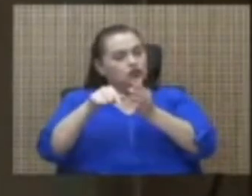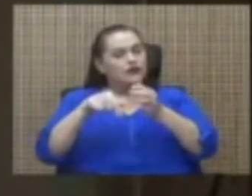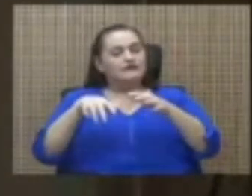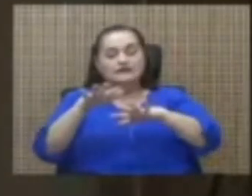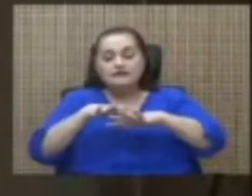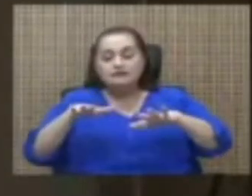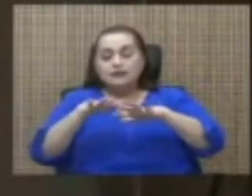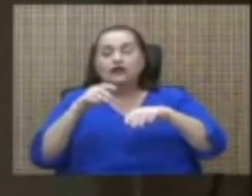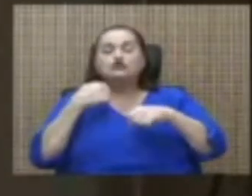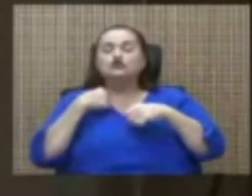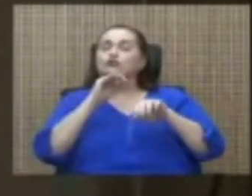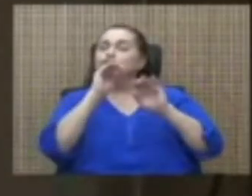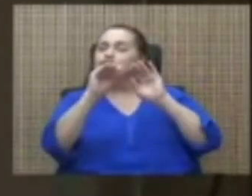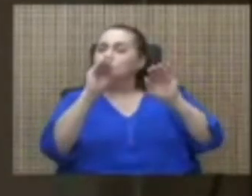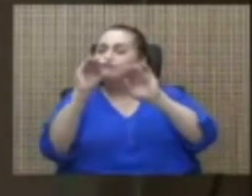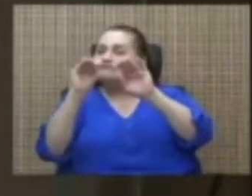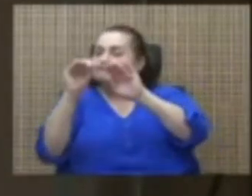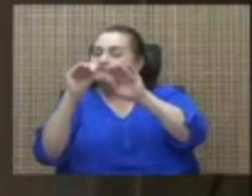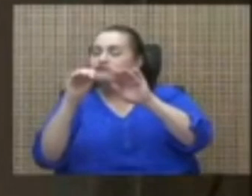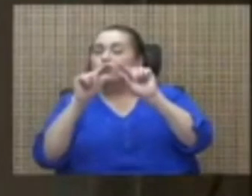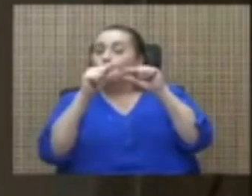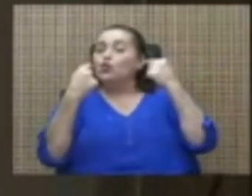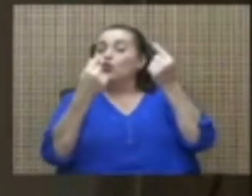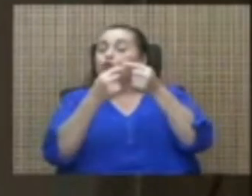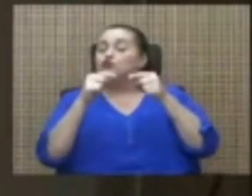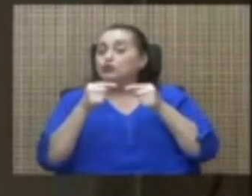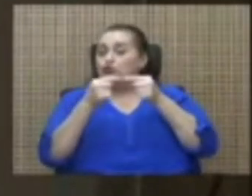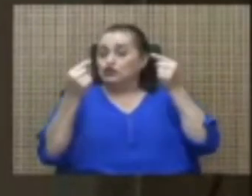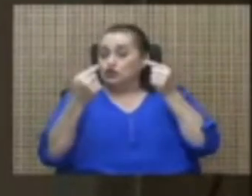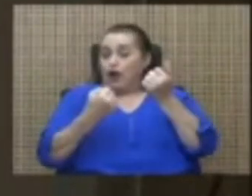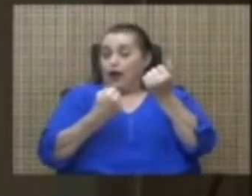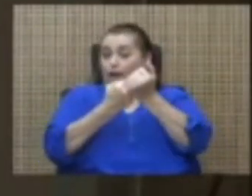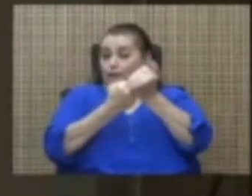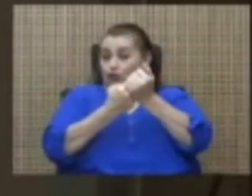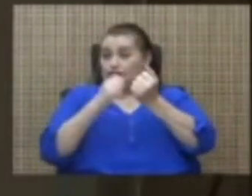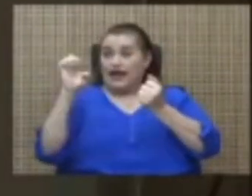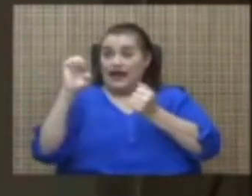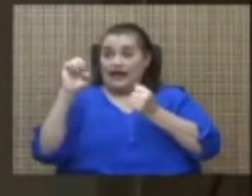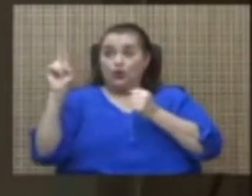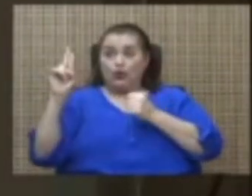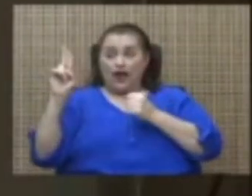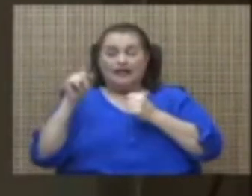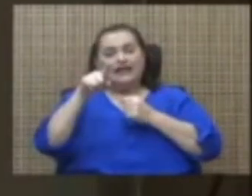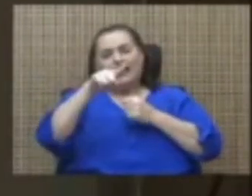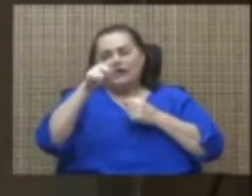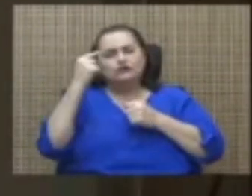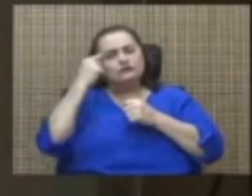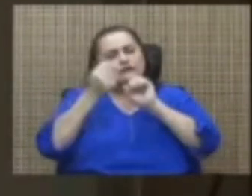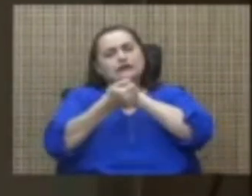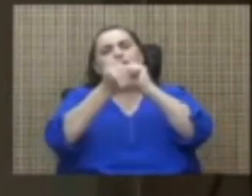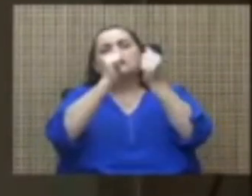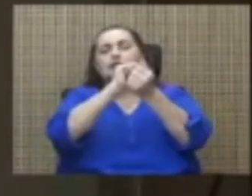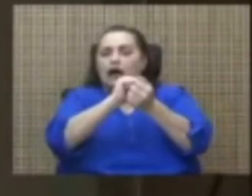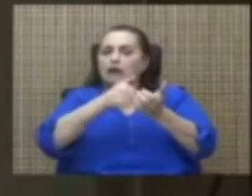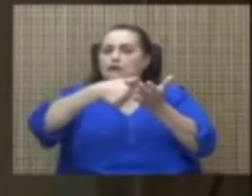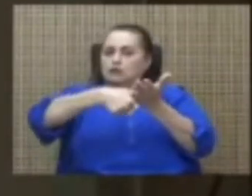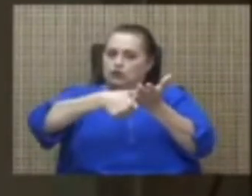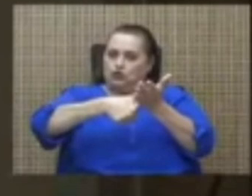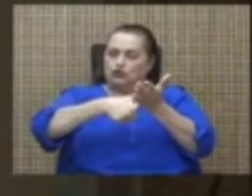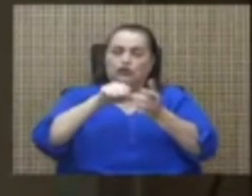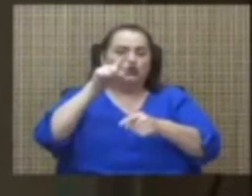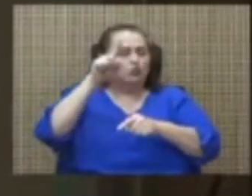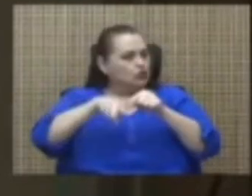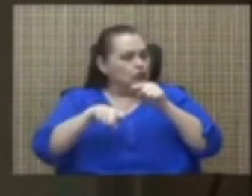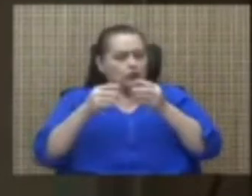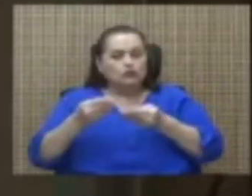convencer a las fracciones de oposición que están apoyando al señor Erick que recapaciten su votación. No podemos darle